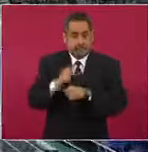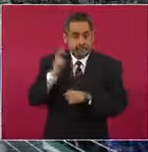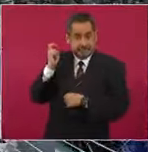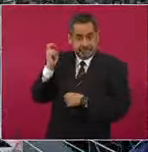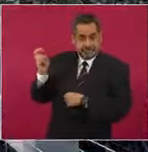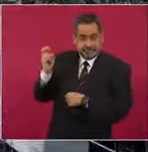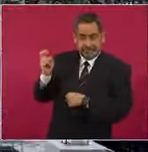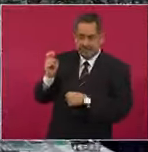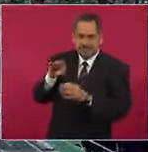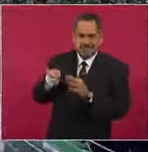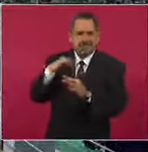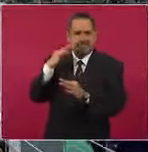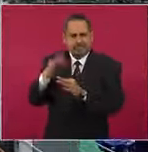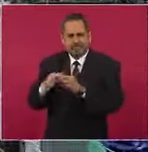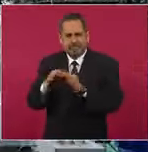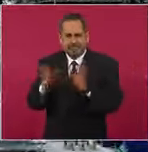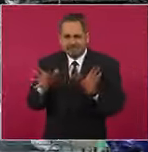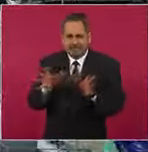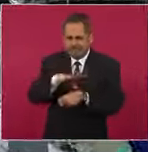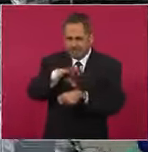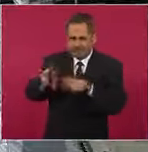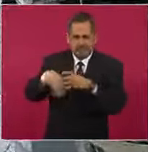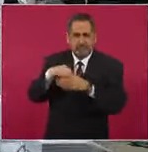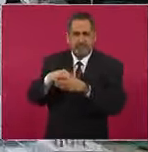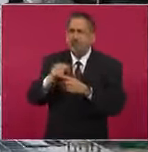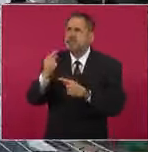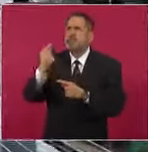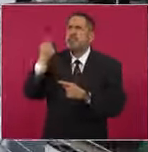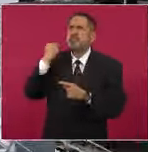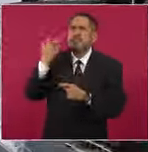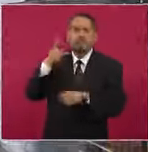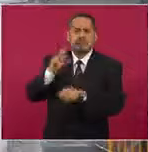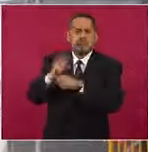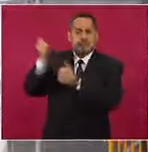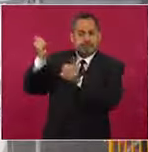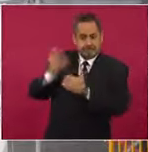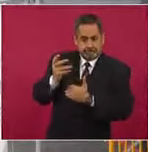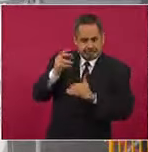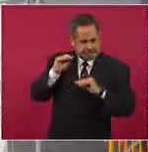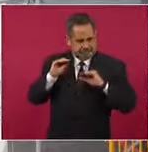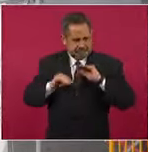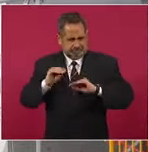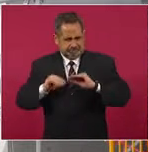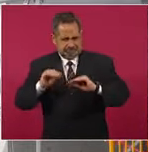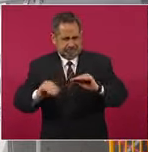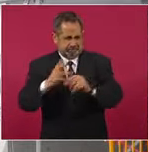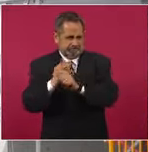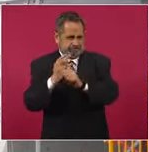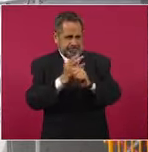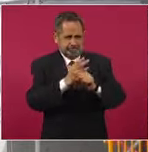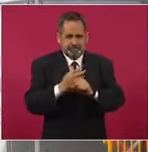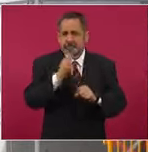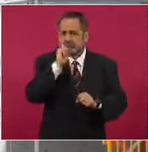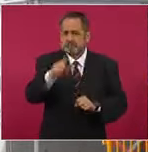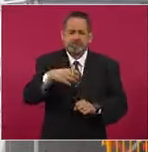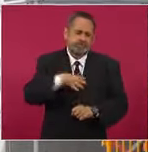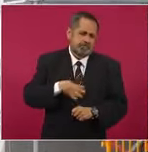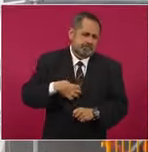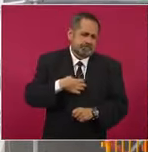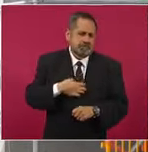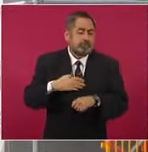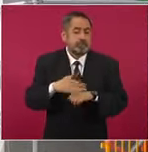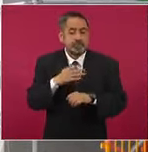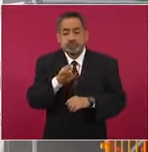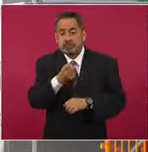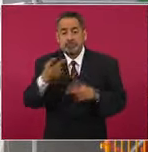bases ya van a tener sus módulos que recibimos hace más de 10 días. Y también, muy contentos porque todos los